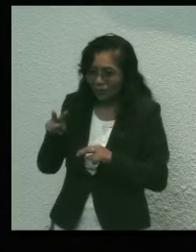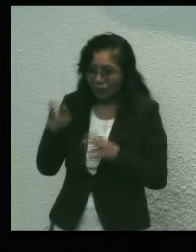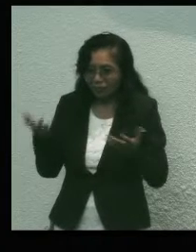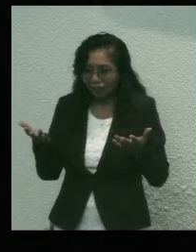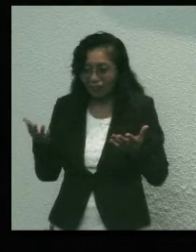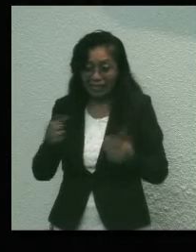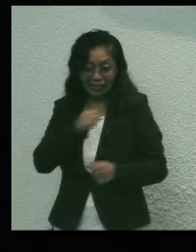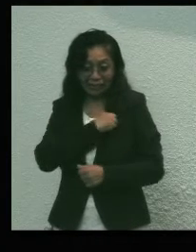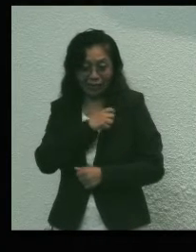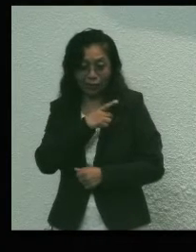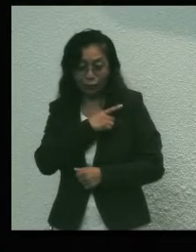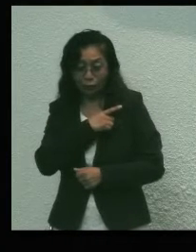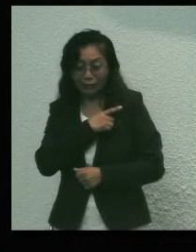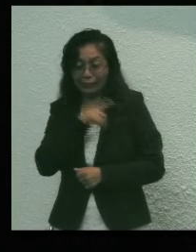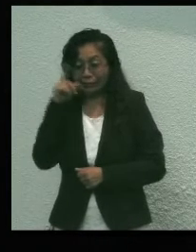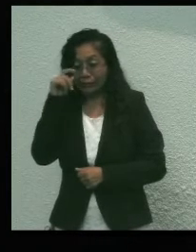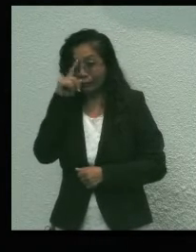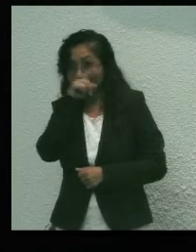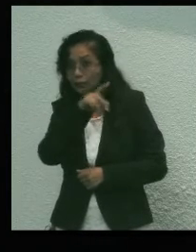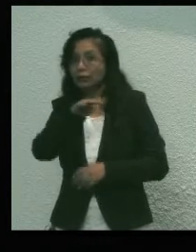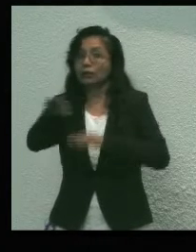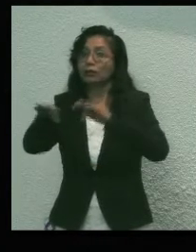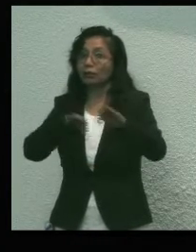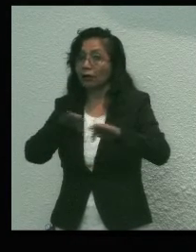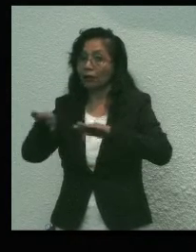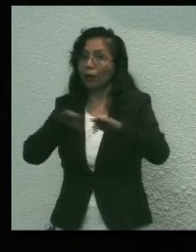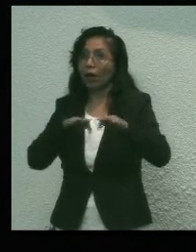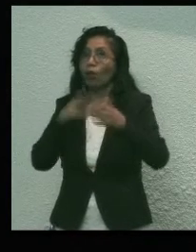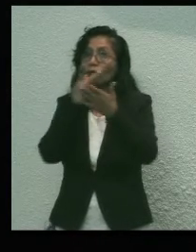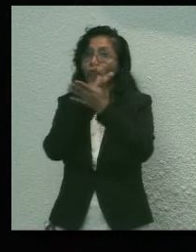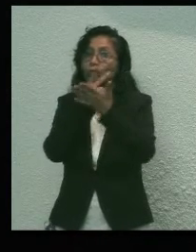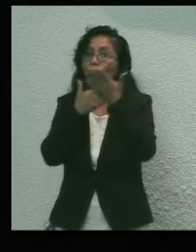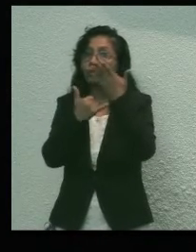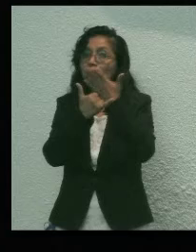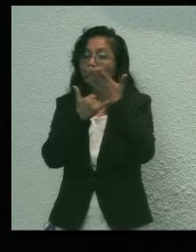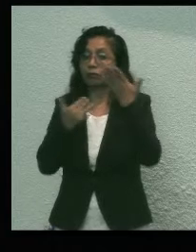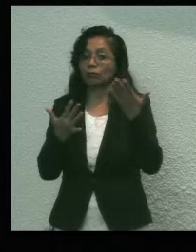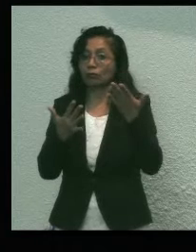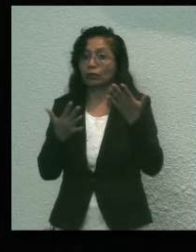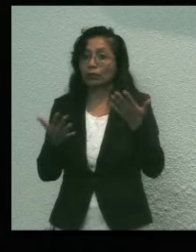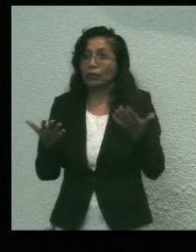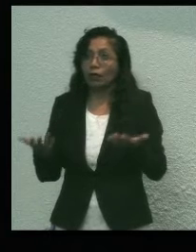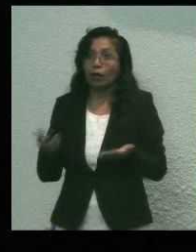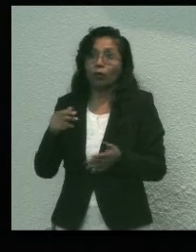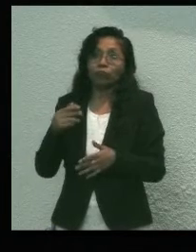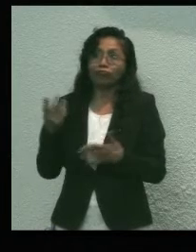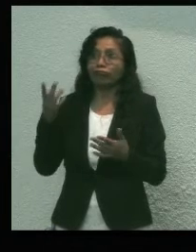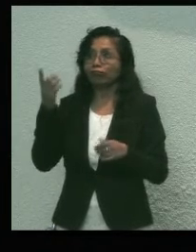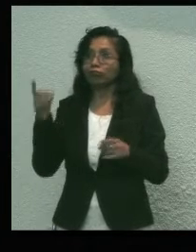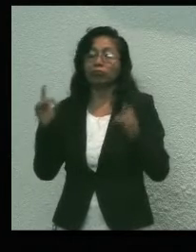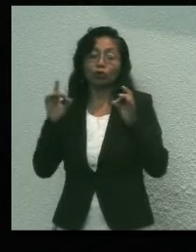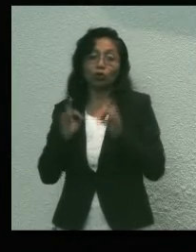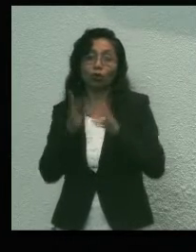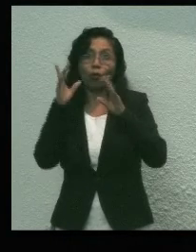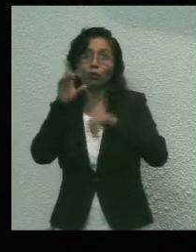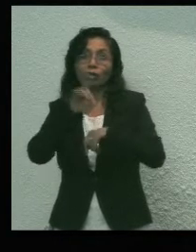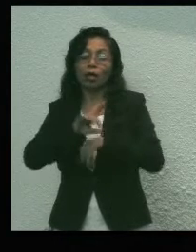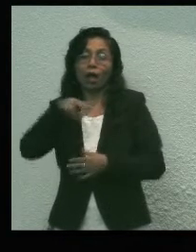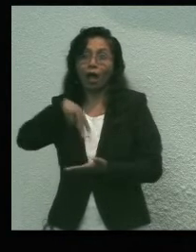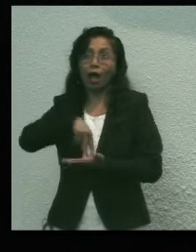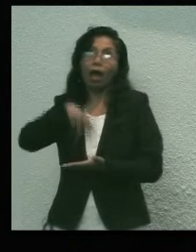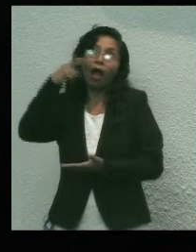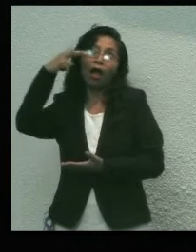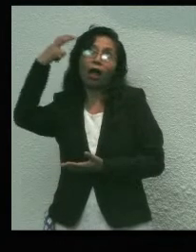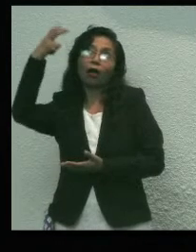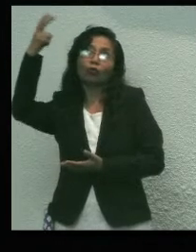ser la salud, el trabajo y los proyectos que un día nos trajeron a esta tierra y nos hicieron soñar con un